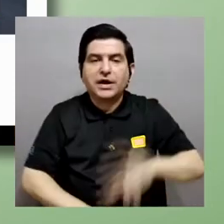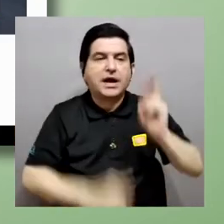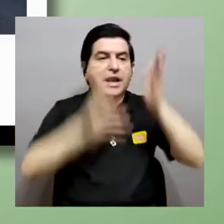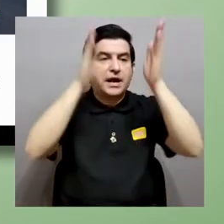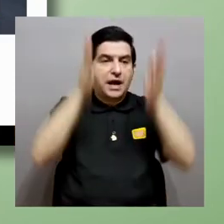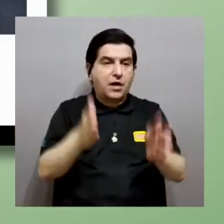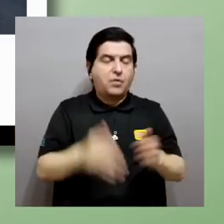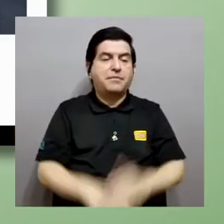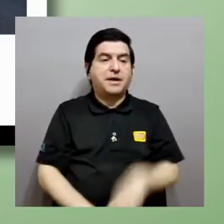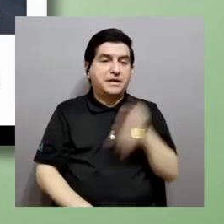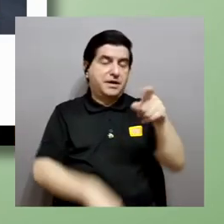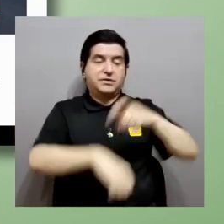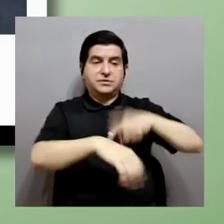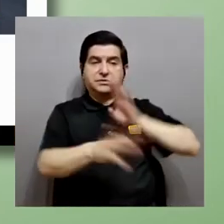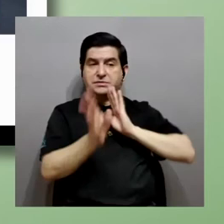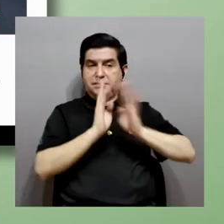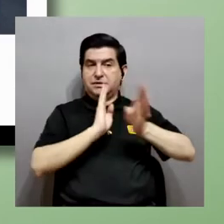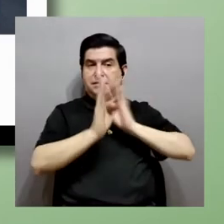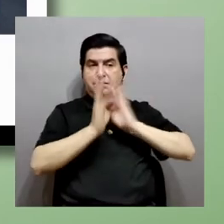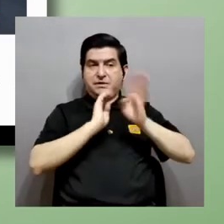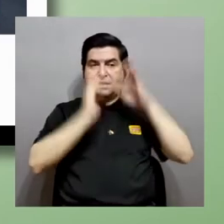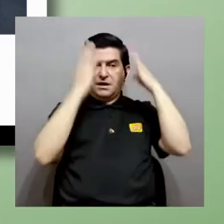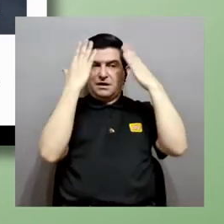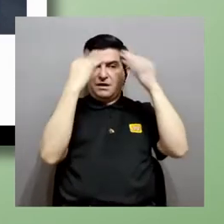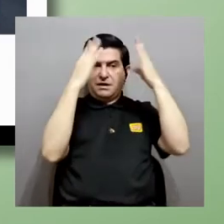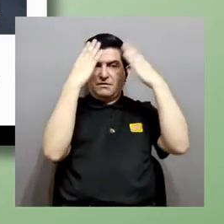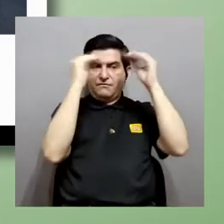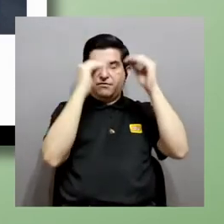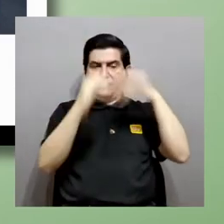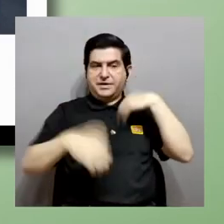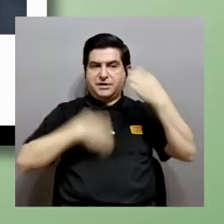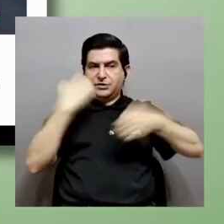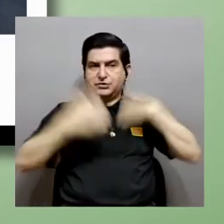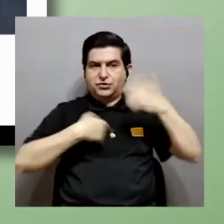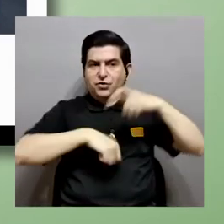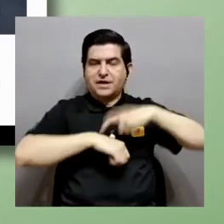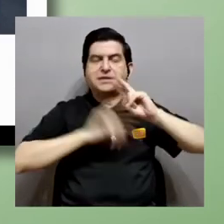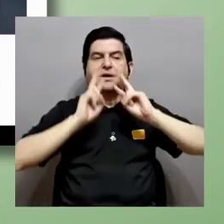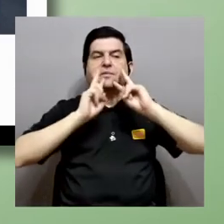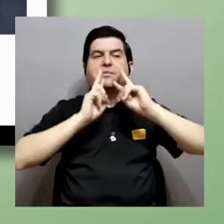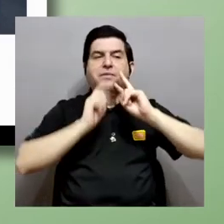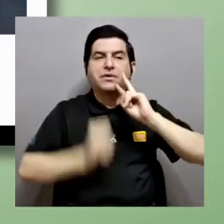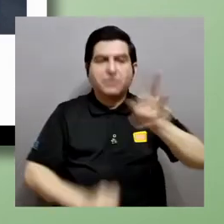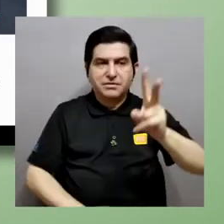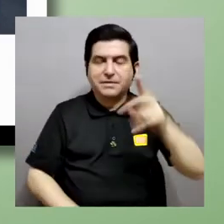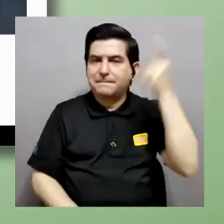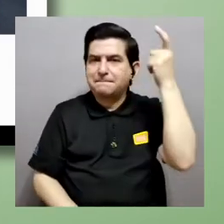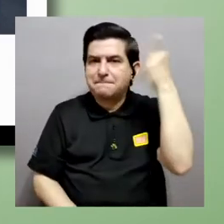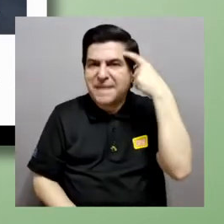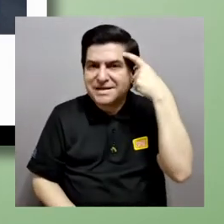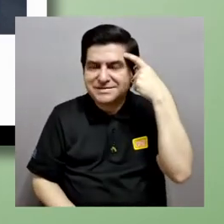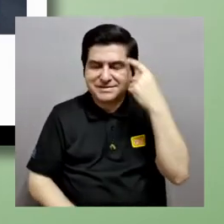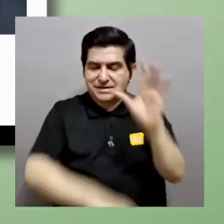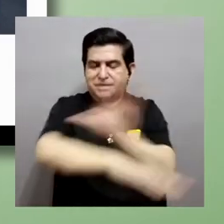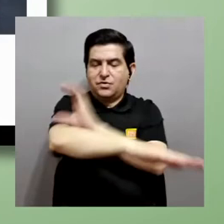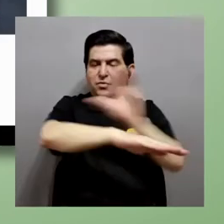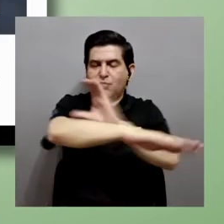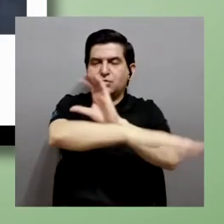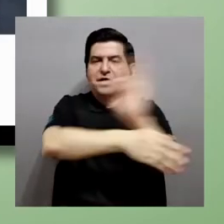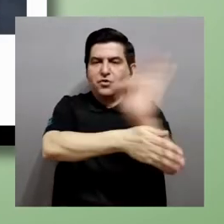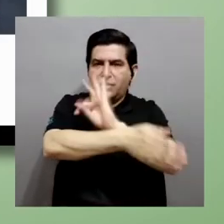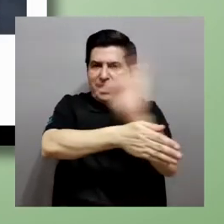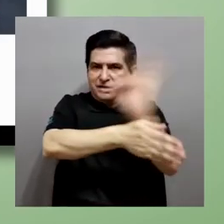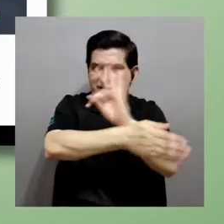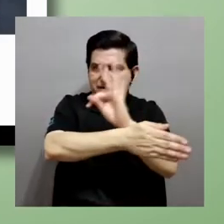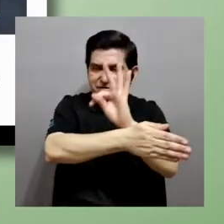a los compañeros con los que están conversando esa información sobre las emociones en tiempo real. Por ejemplo, imaginen que la computadora